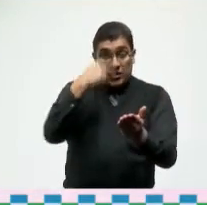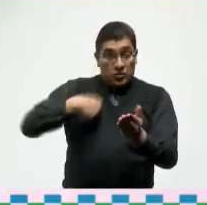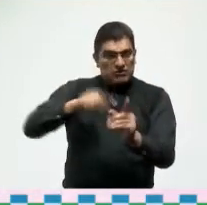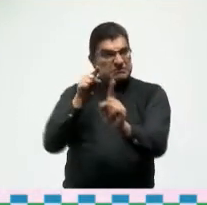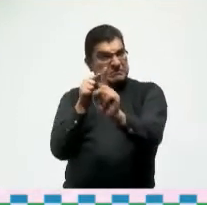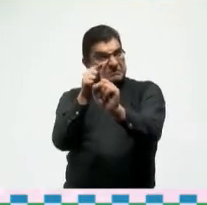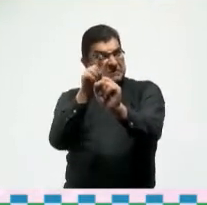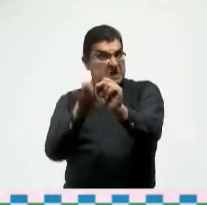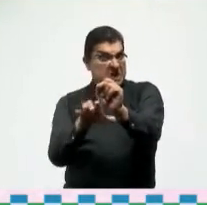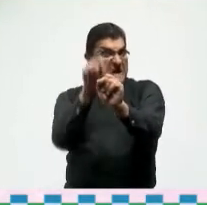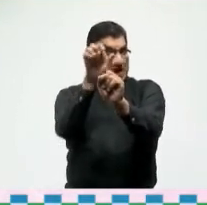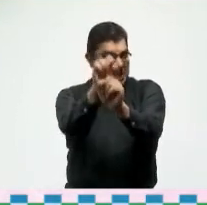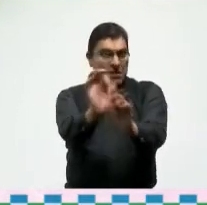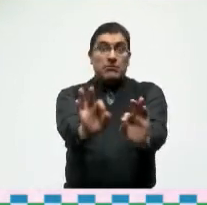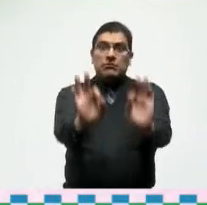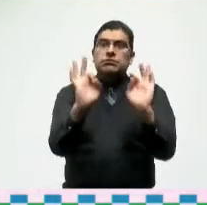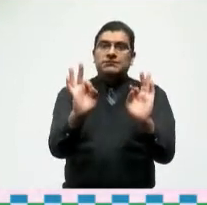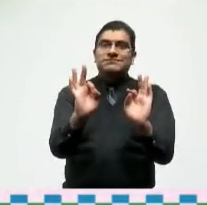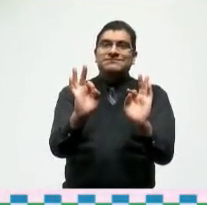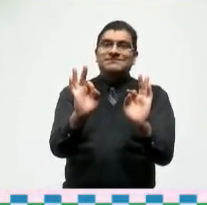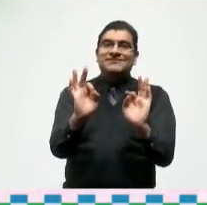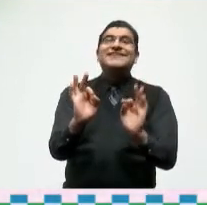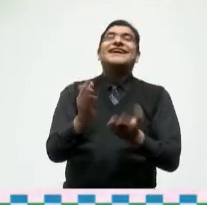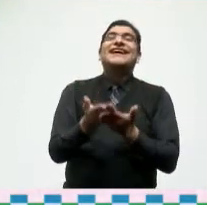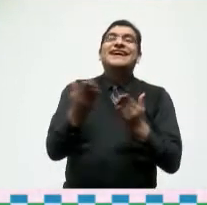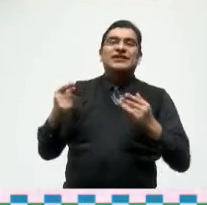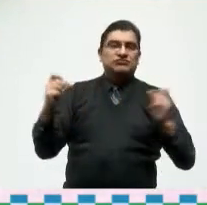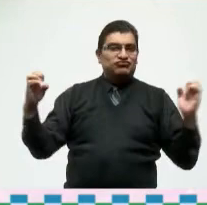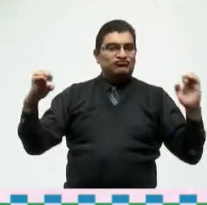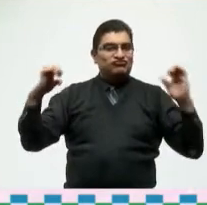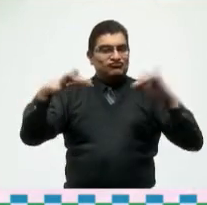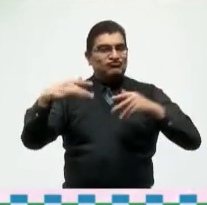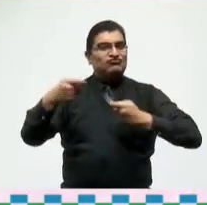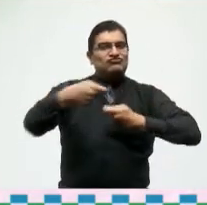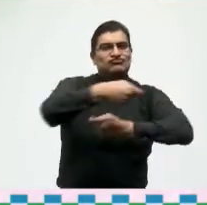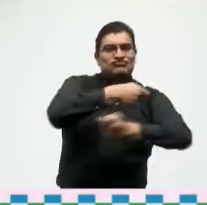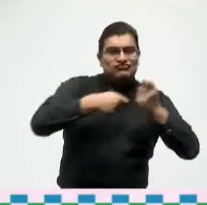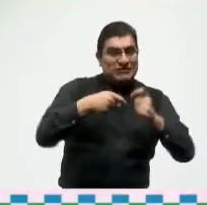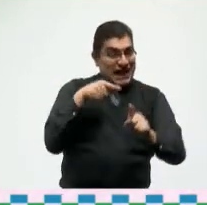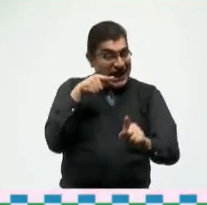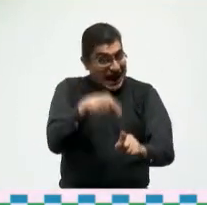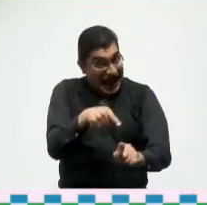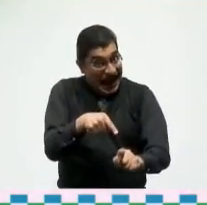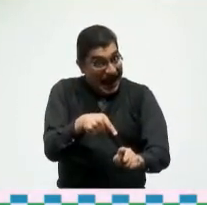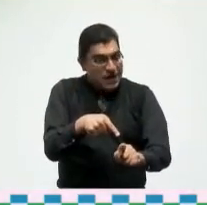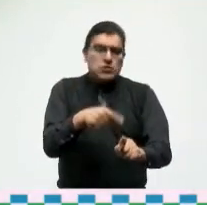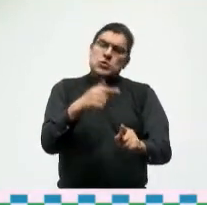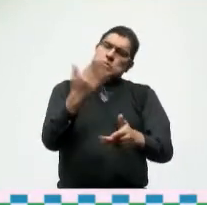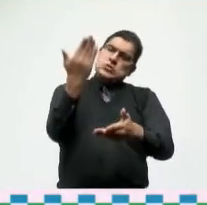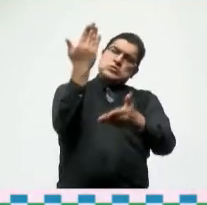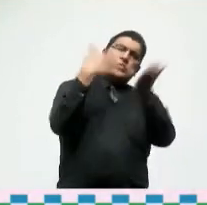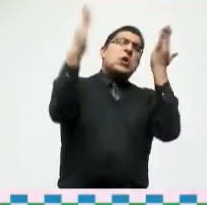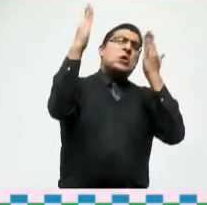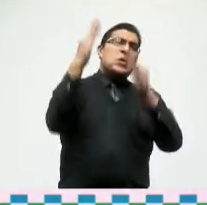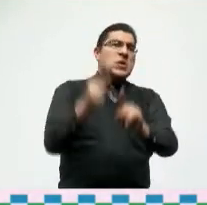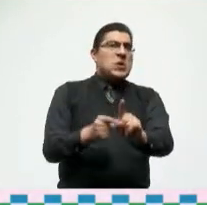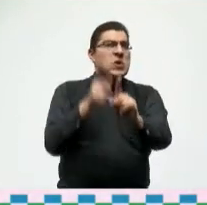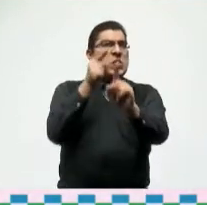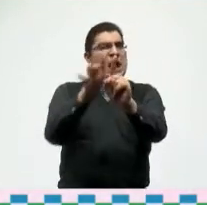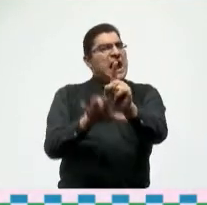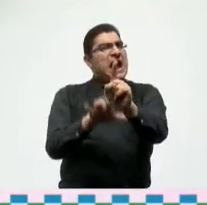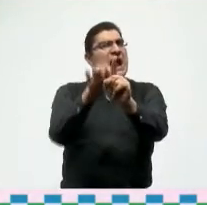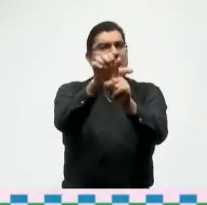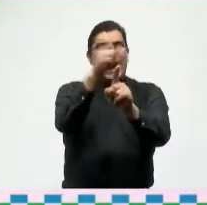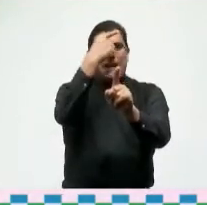estamos seguros que este tianguis será un éxito y estamos seguros que se lograrán los objetivos para